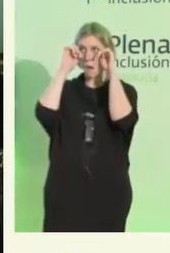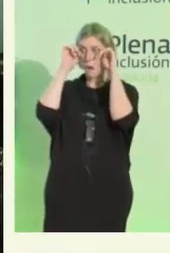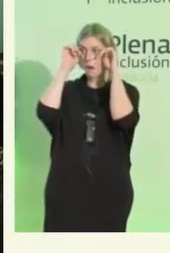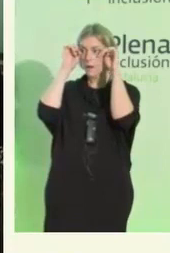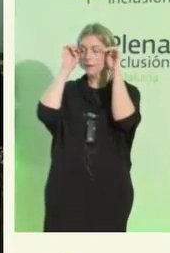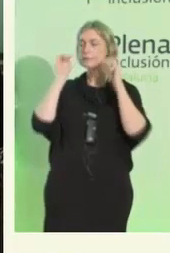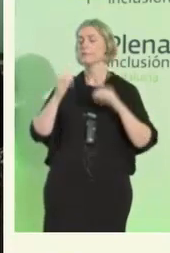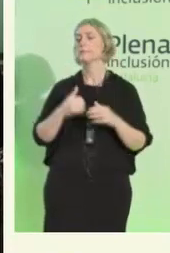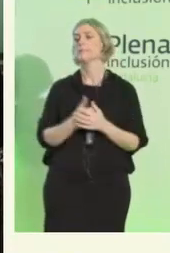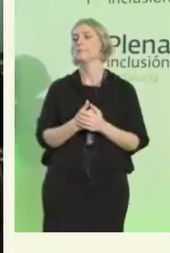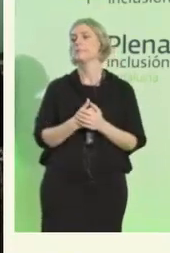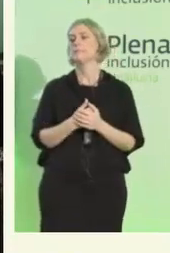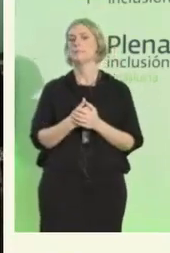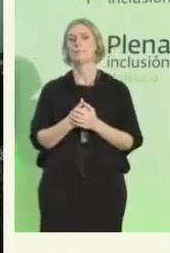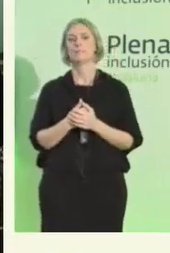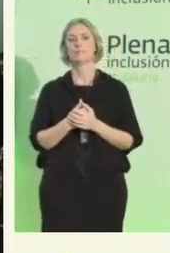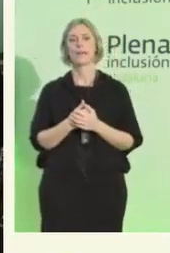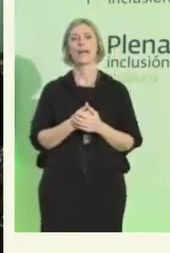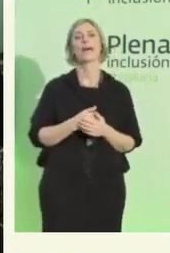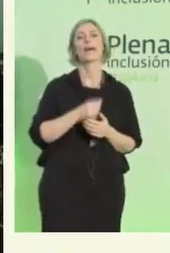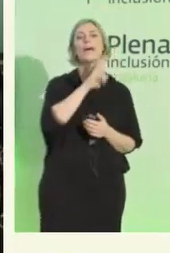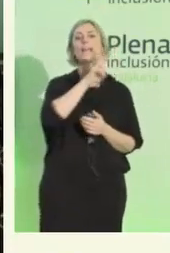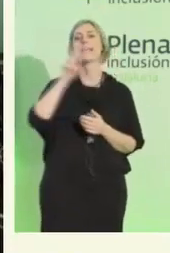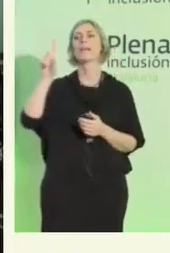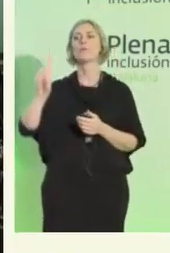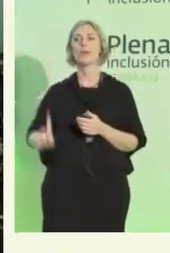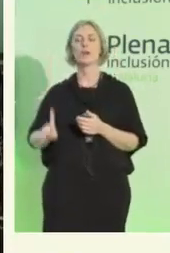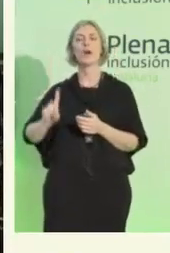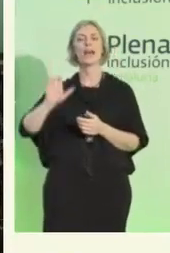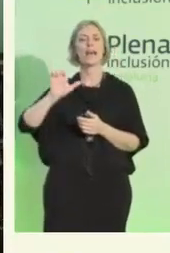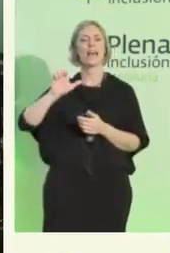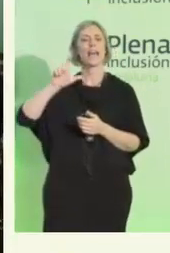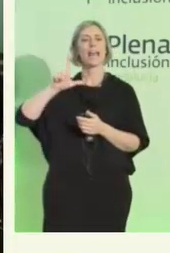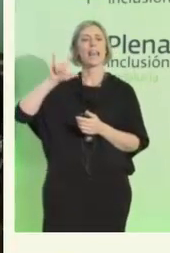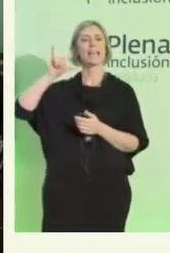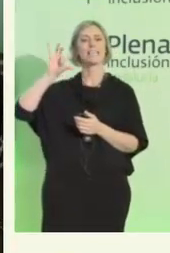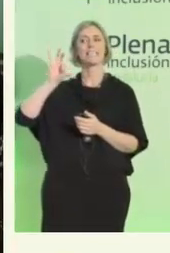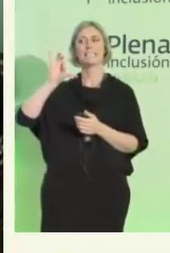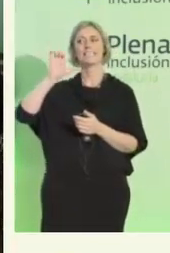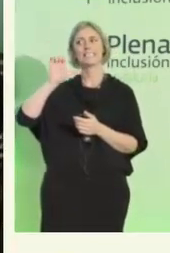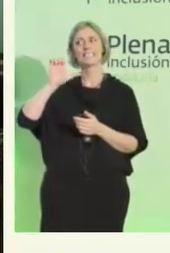Desde Reino Unido, Eilis, Edwin, Sara y Simon.